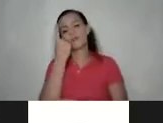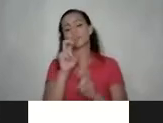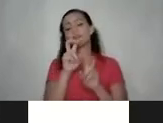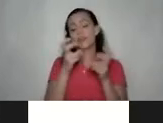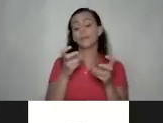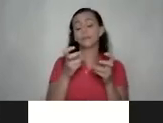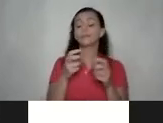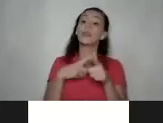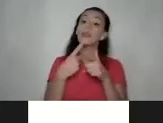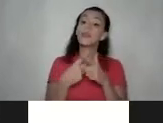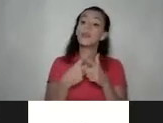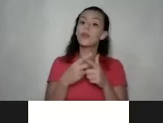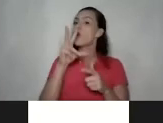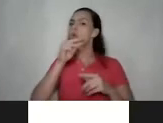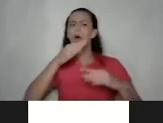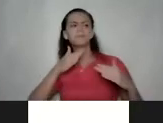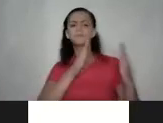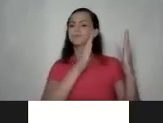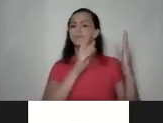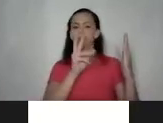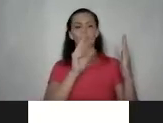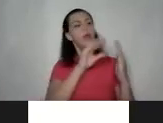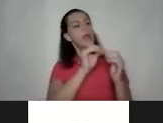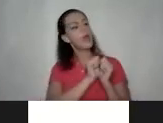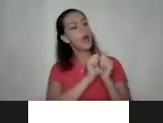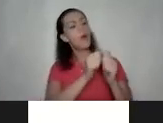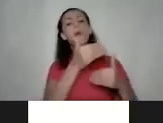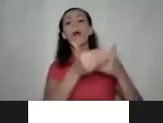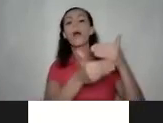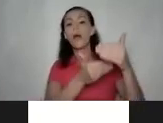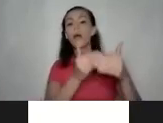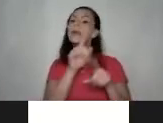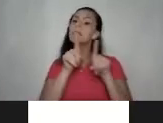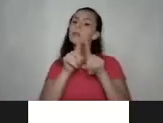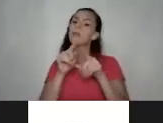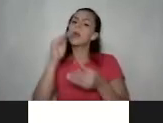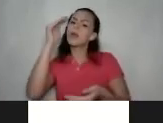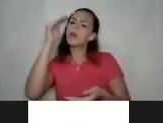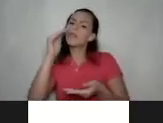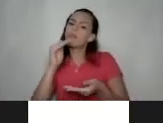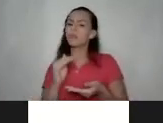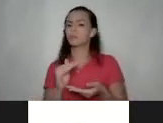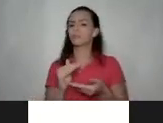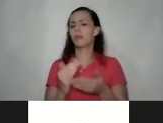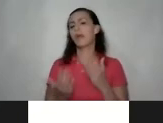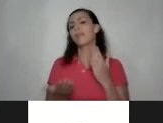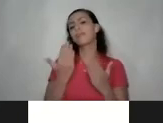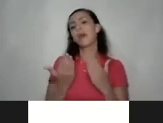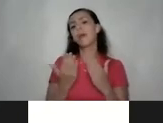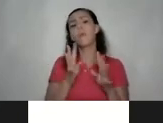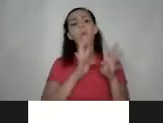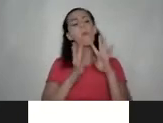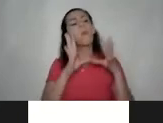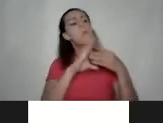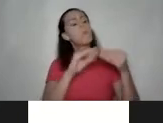no confrontar y acompañar el proceso y también bajar un poco las expectativas a lo mejor una conversación de